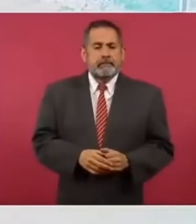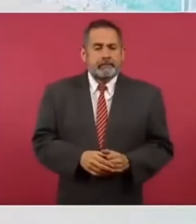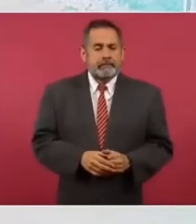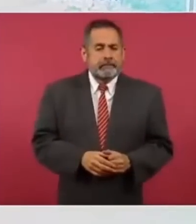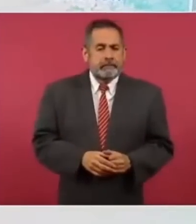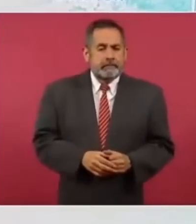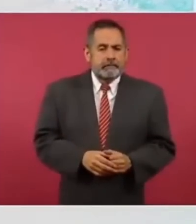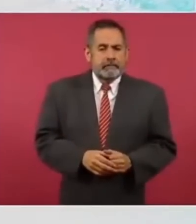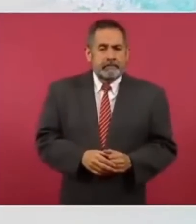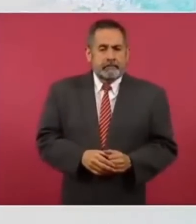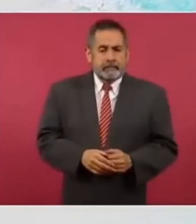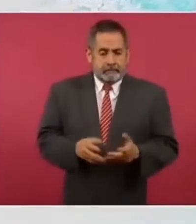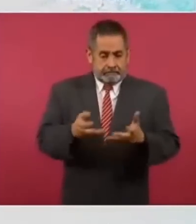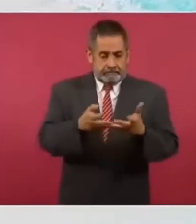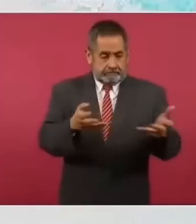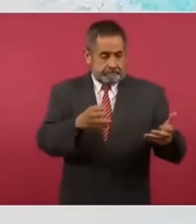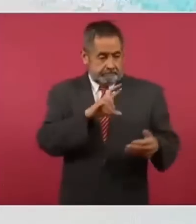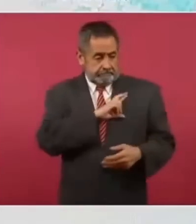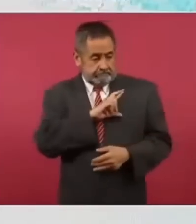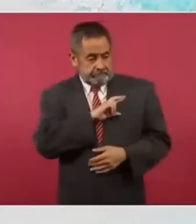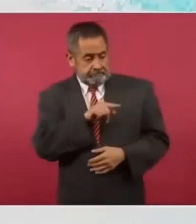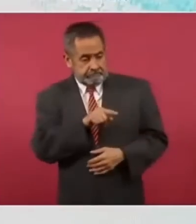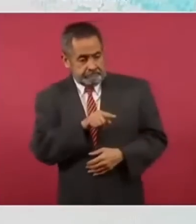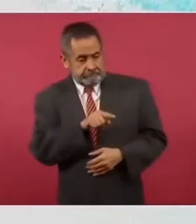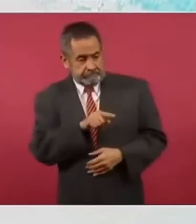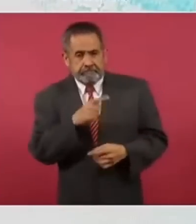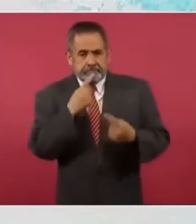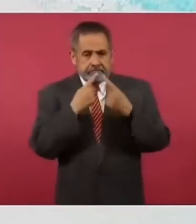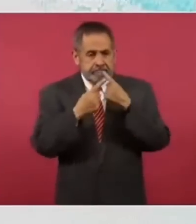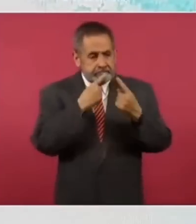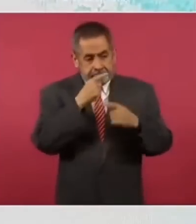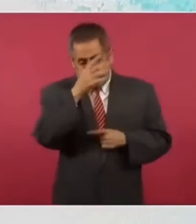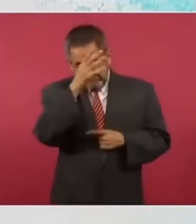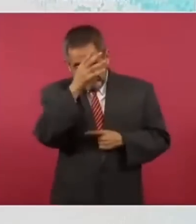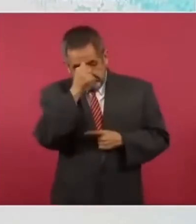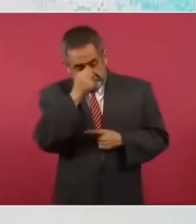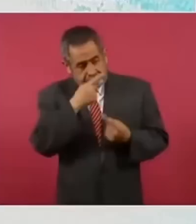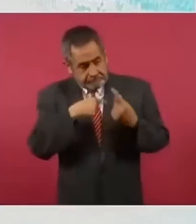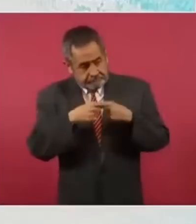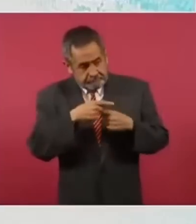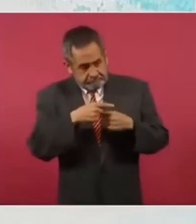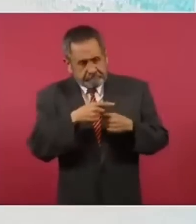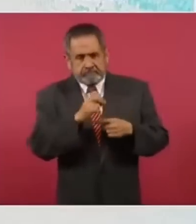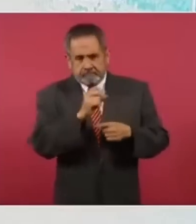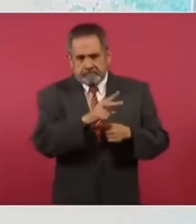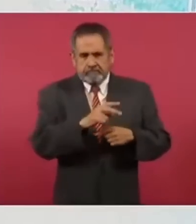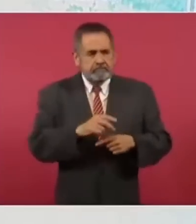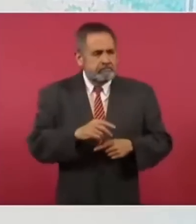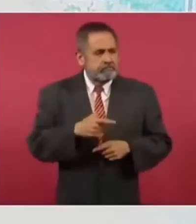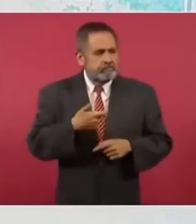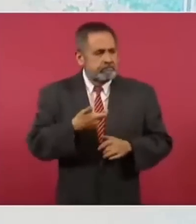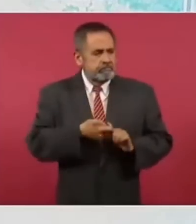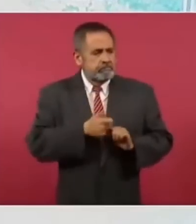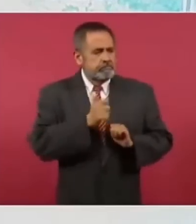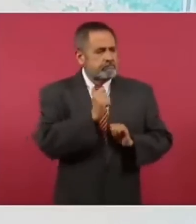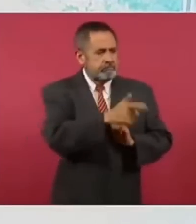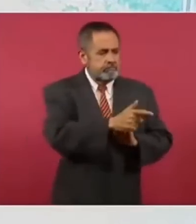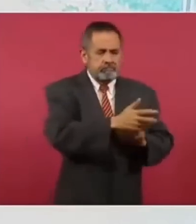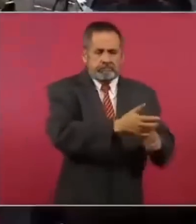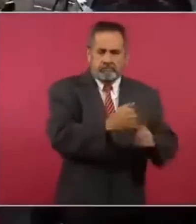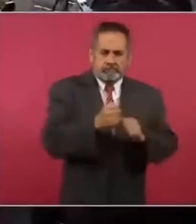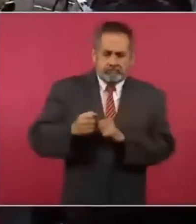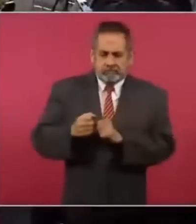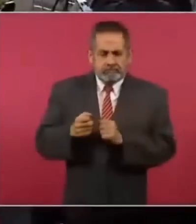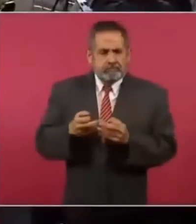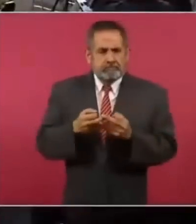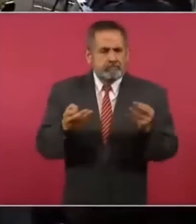propiedades privadas se llega a un arreglo y dice a ver vamos a llevar a cabo una